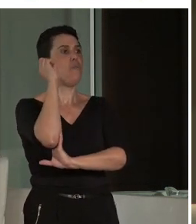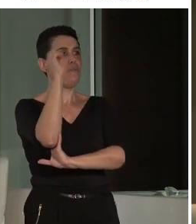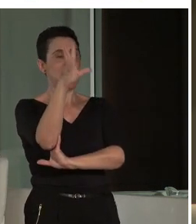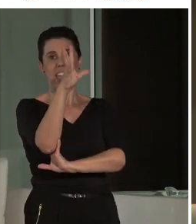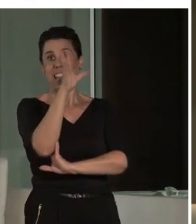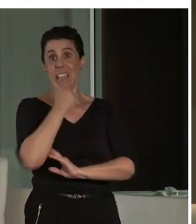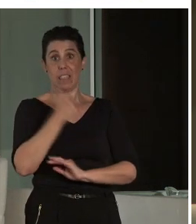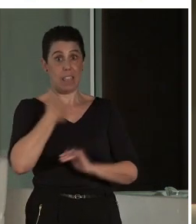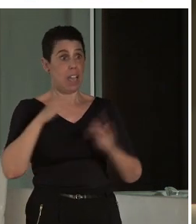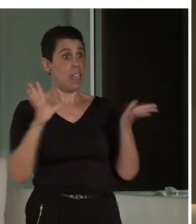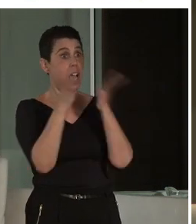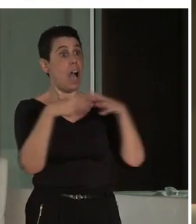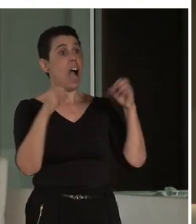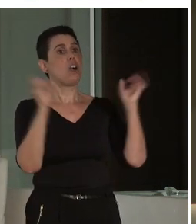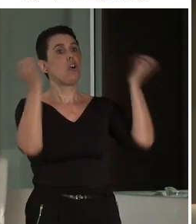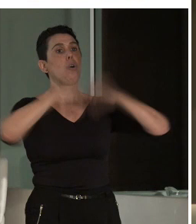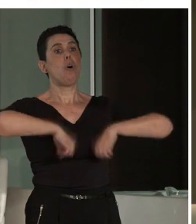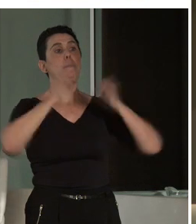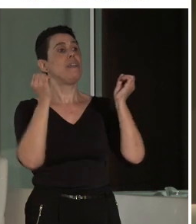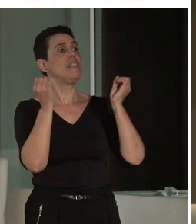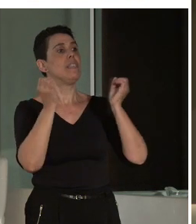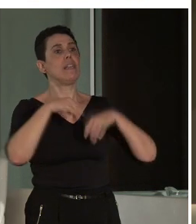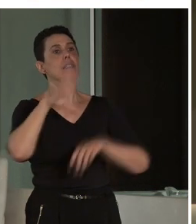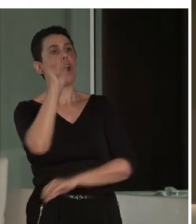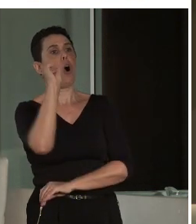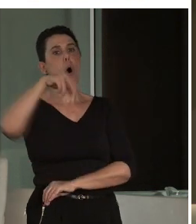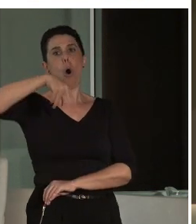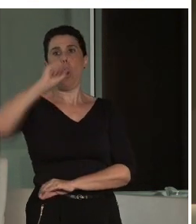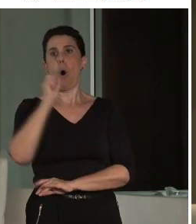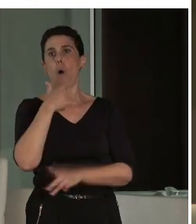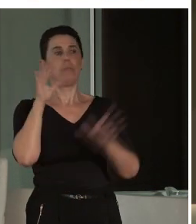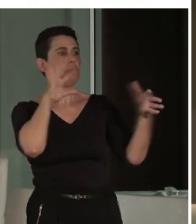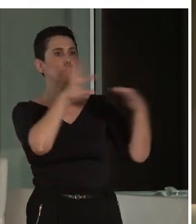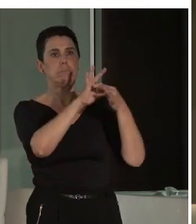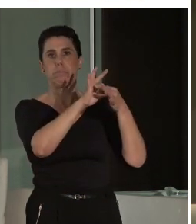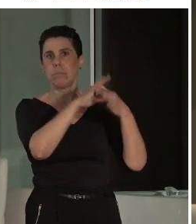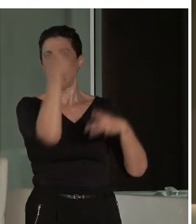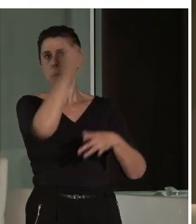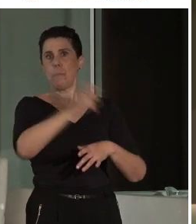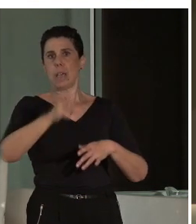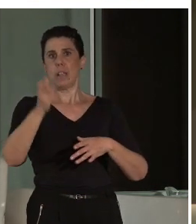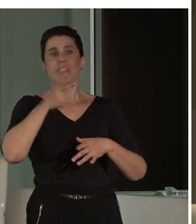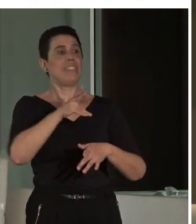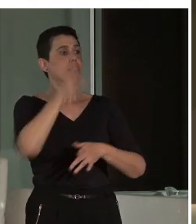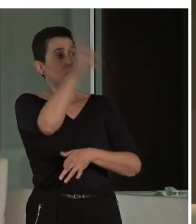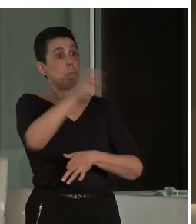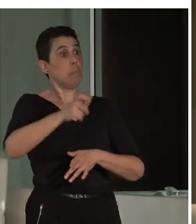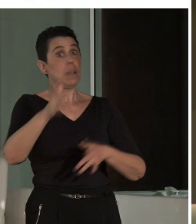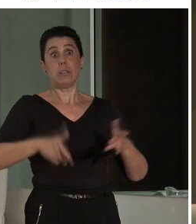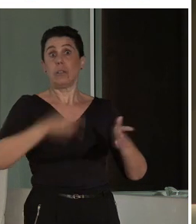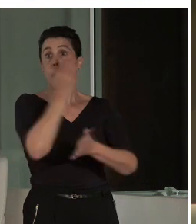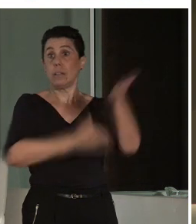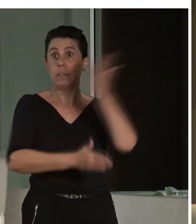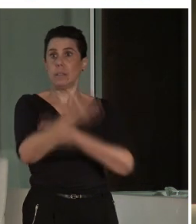Convención de Naciones Unidas de los Derechos de las Personas con Discapacidad fue un hito, o como decía Jesús, fue